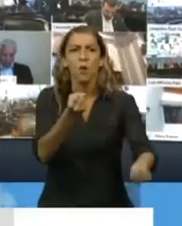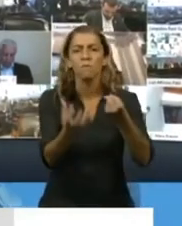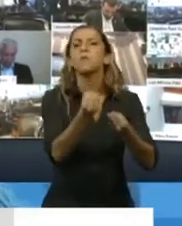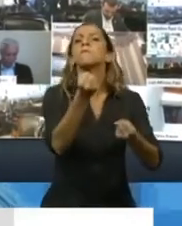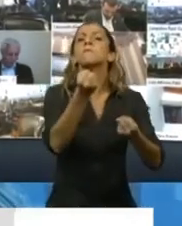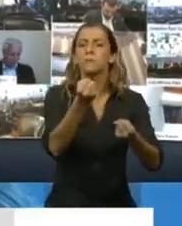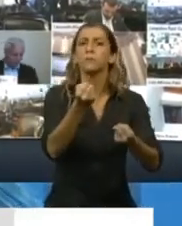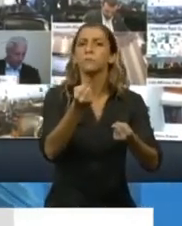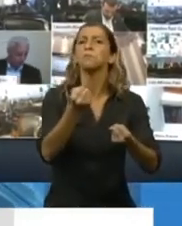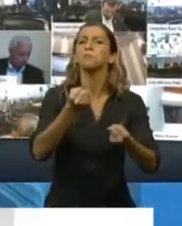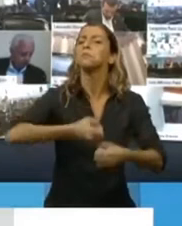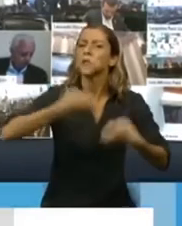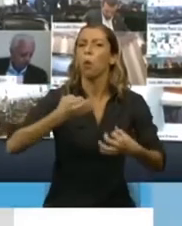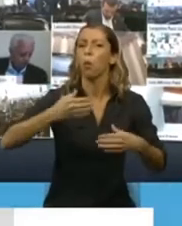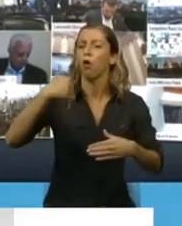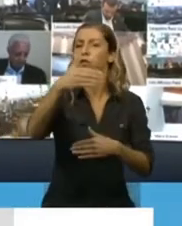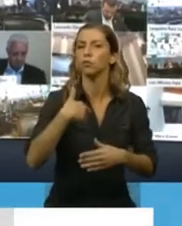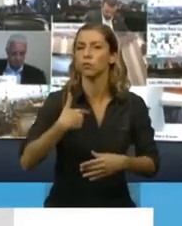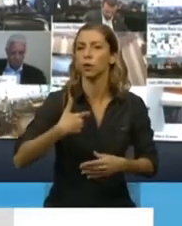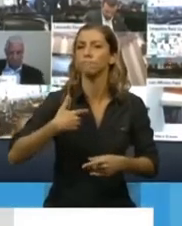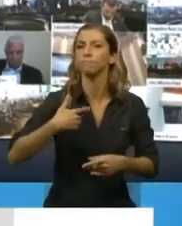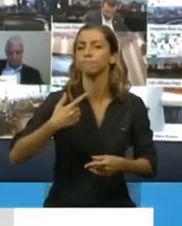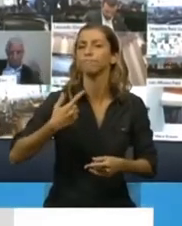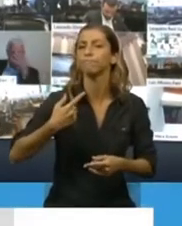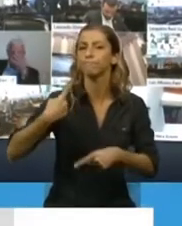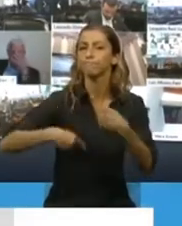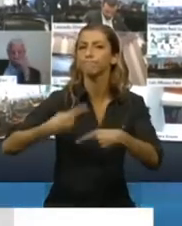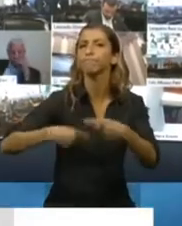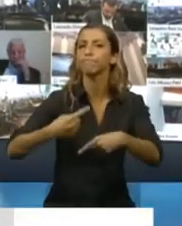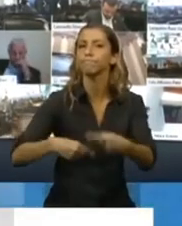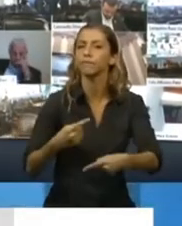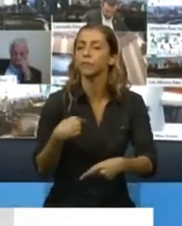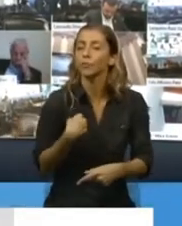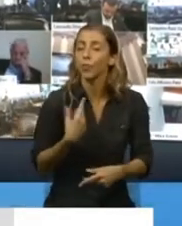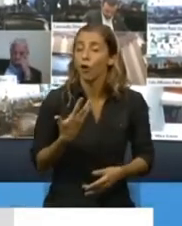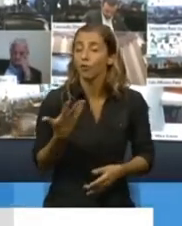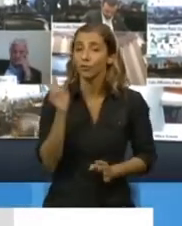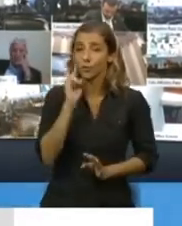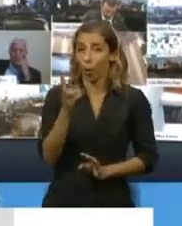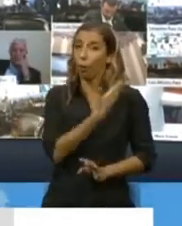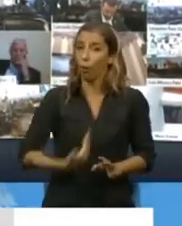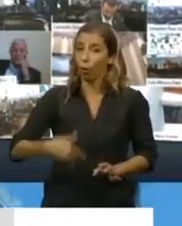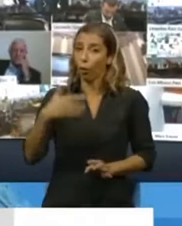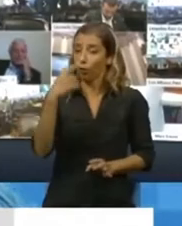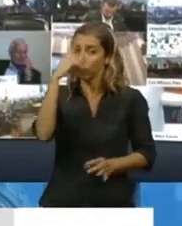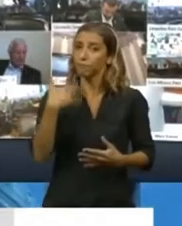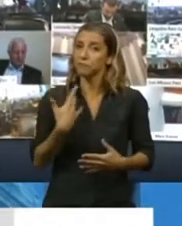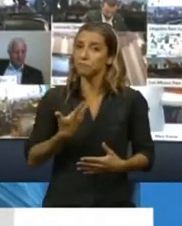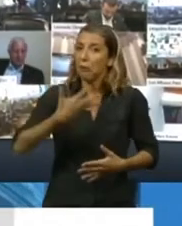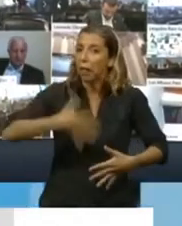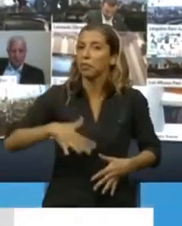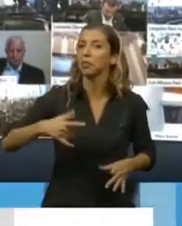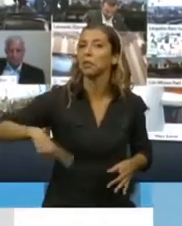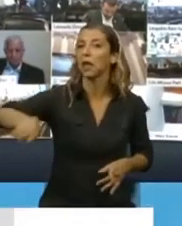es más fácil, porque tenemos un ejecutivo un gobierno que interpreta ese sentido. Y en eso va de